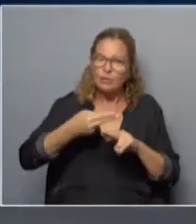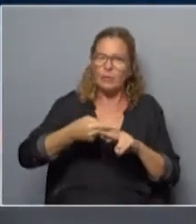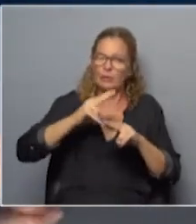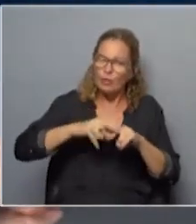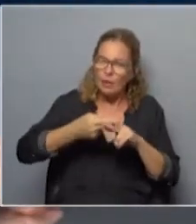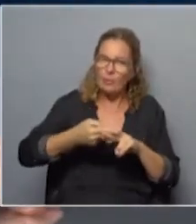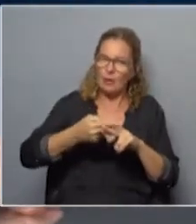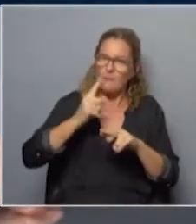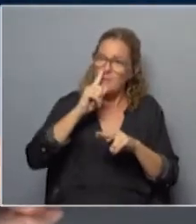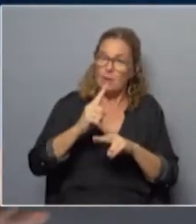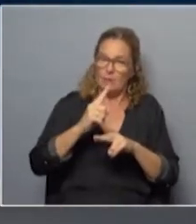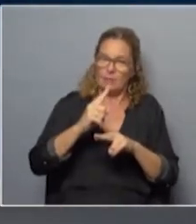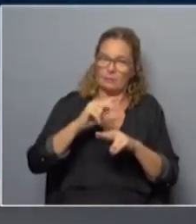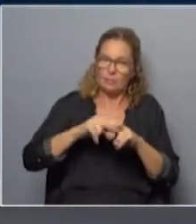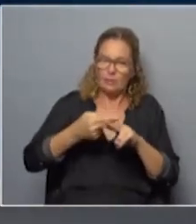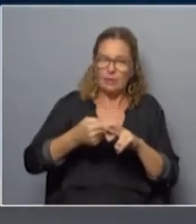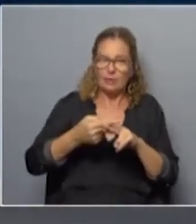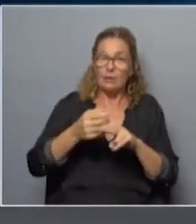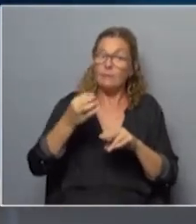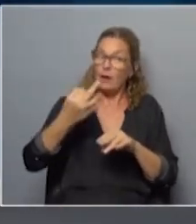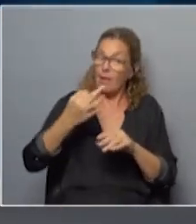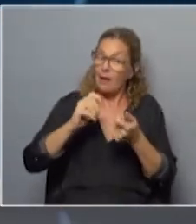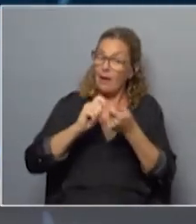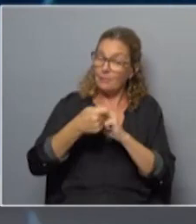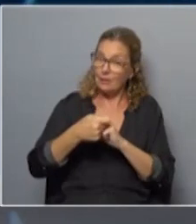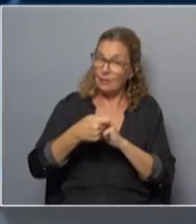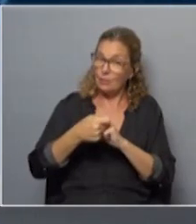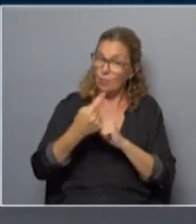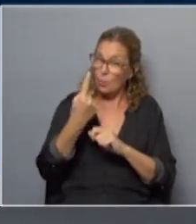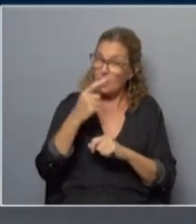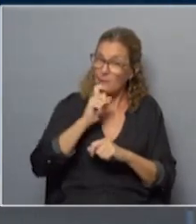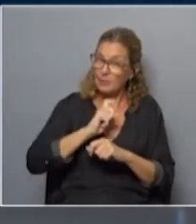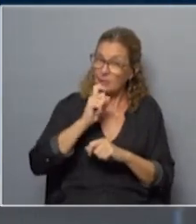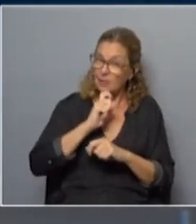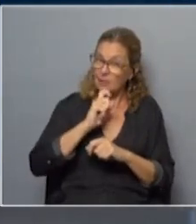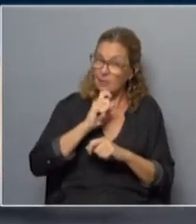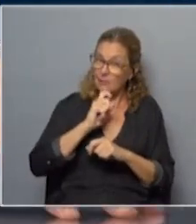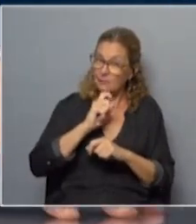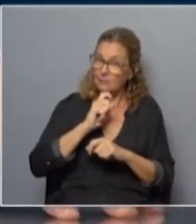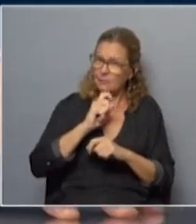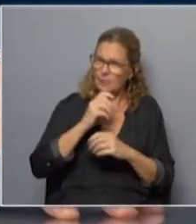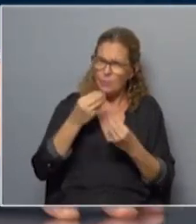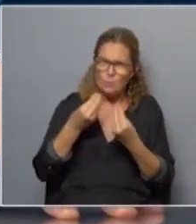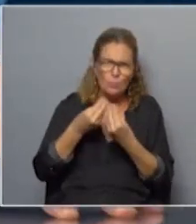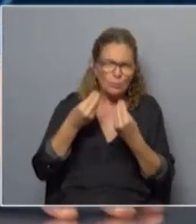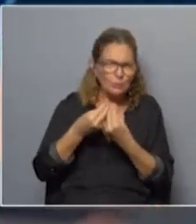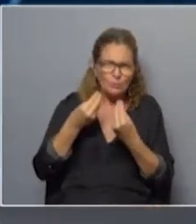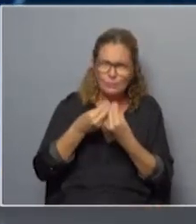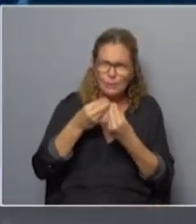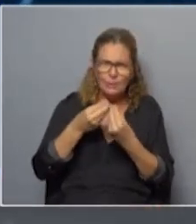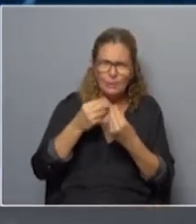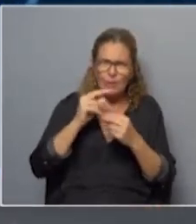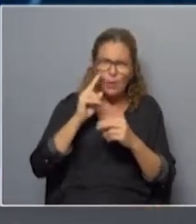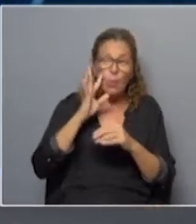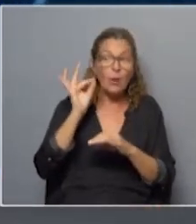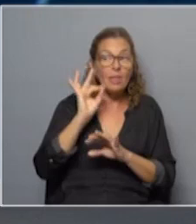veces se convierte en una verdad. Bueno, hoy tenemos la posibilidad de una mentira repetida n millones de veces. Hay que tener